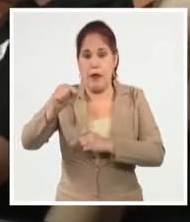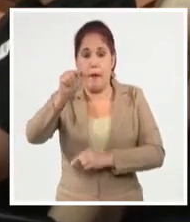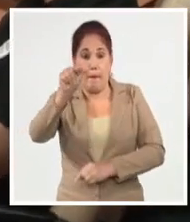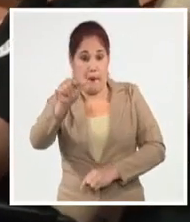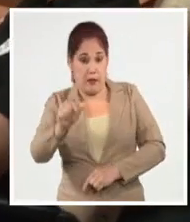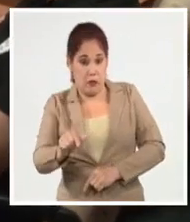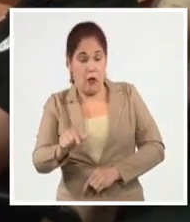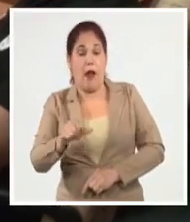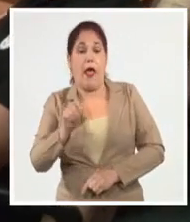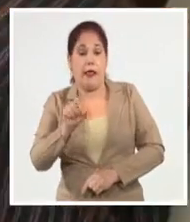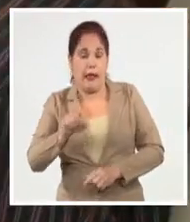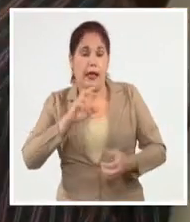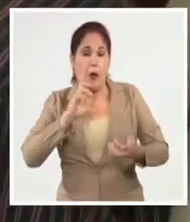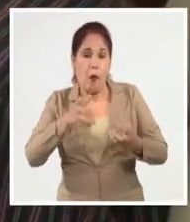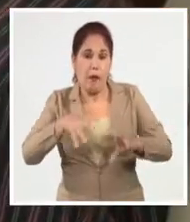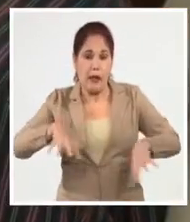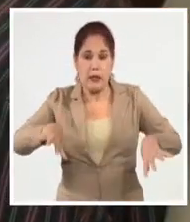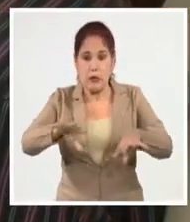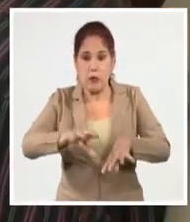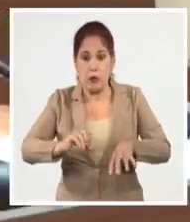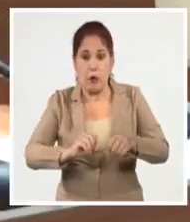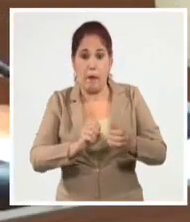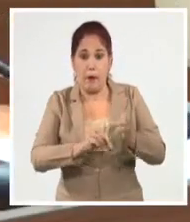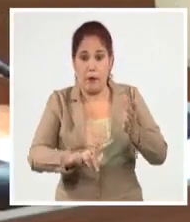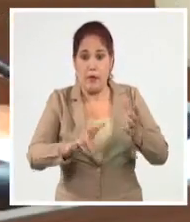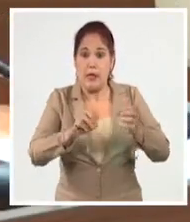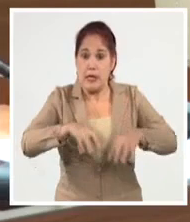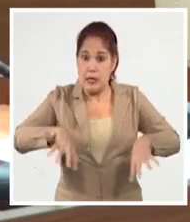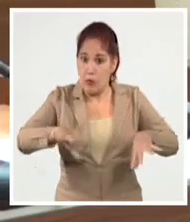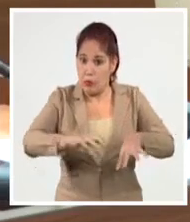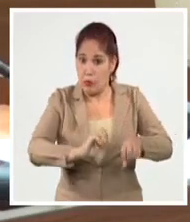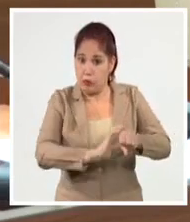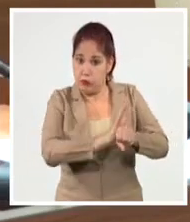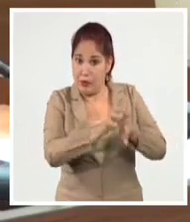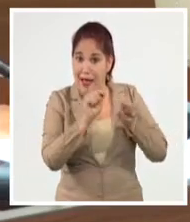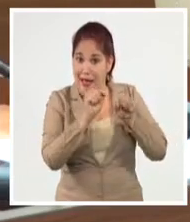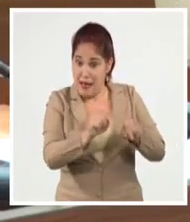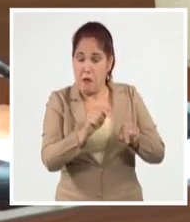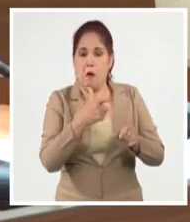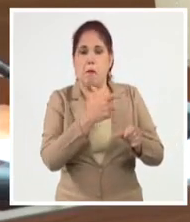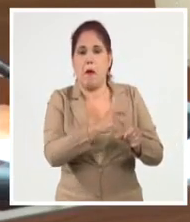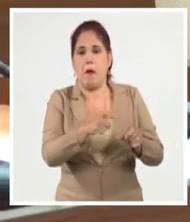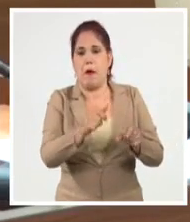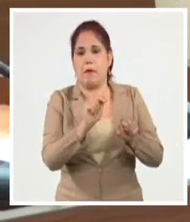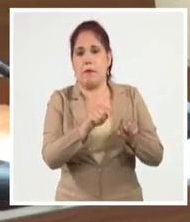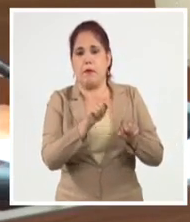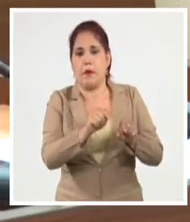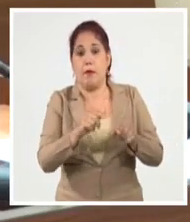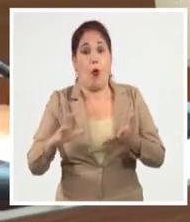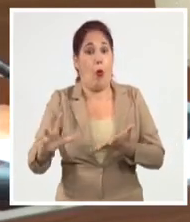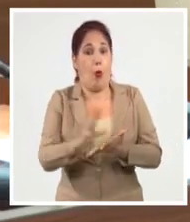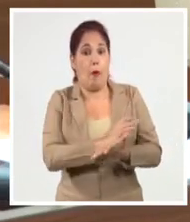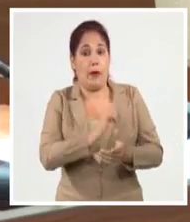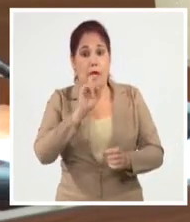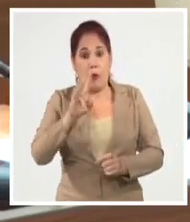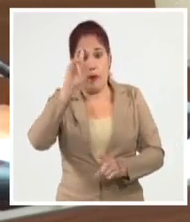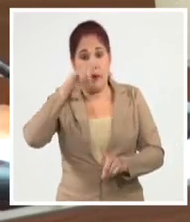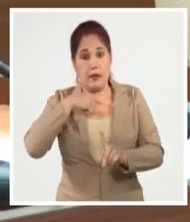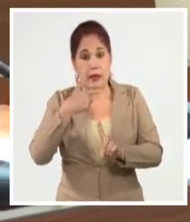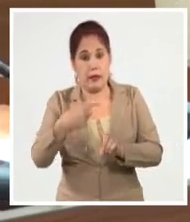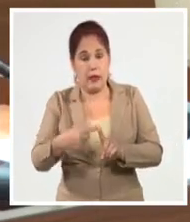presentan una compleja situación epidemiológica. Vamos a completar totalmente a partir del 9 de septiembre,